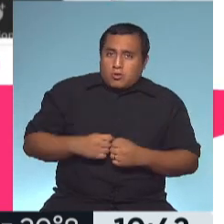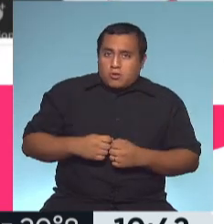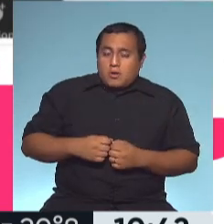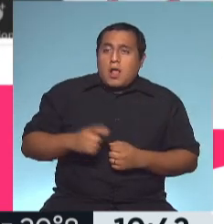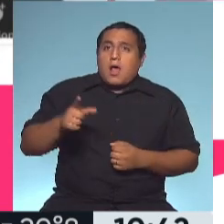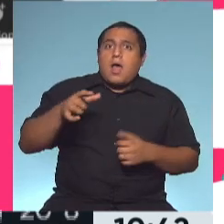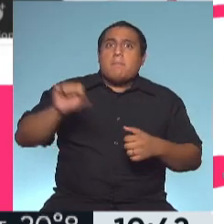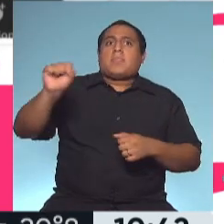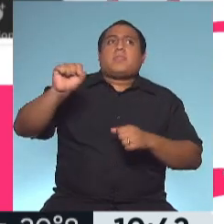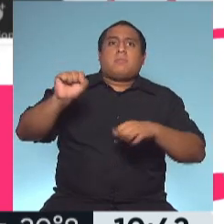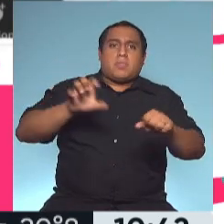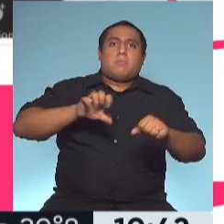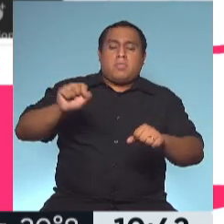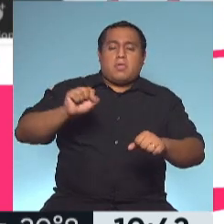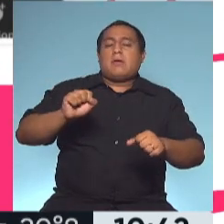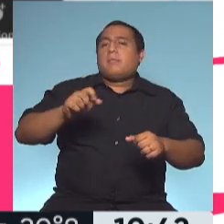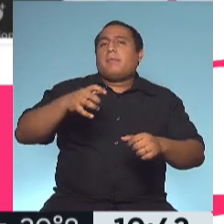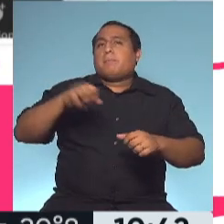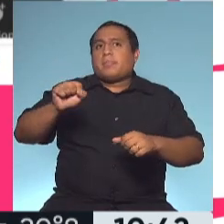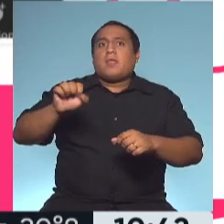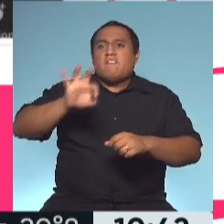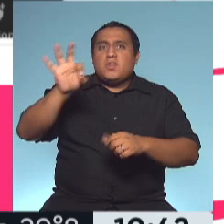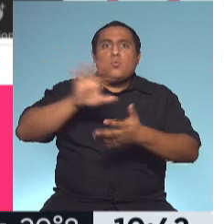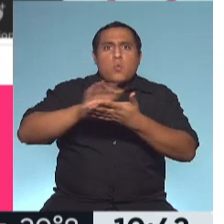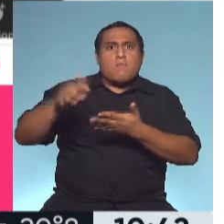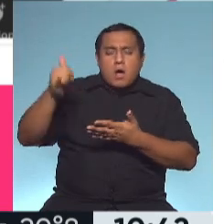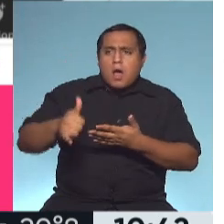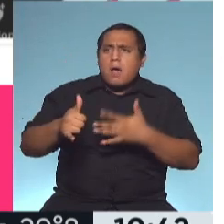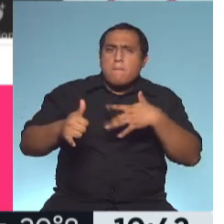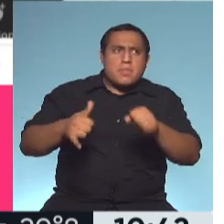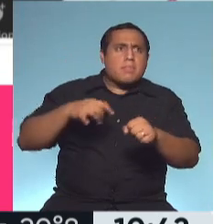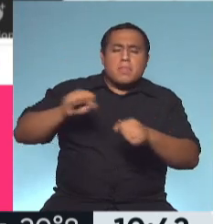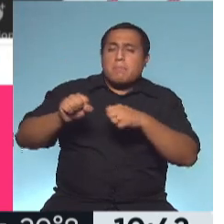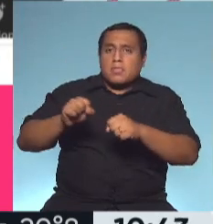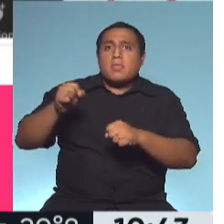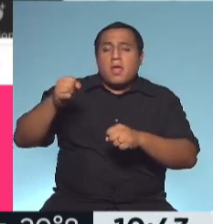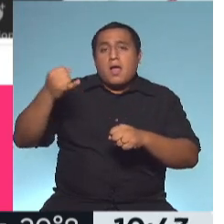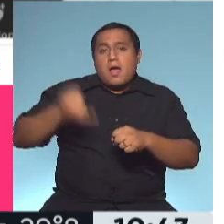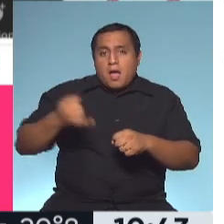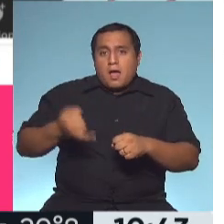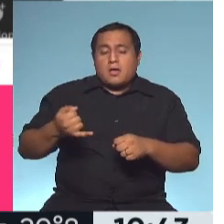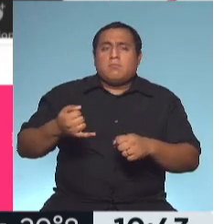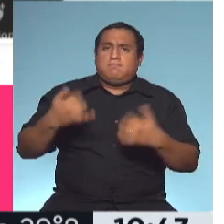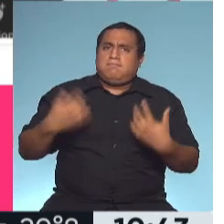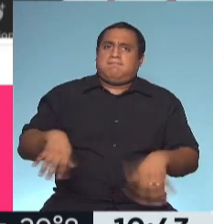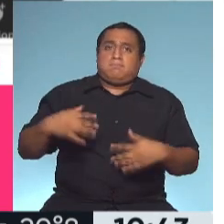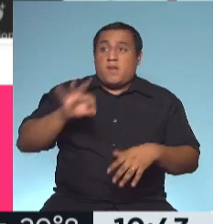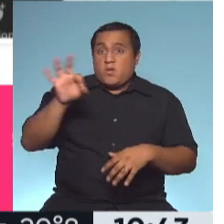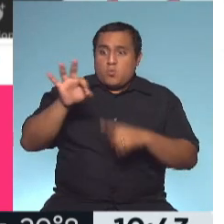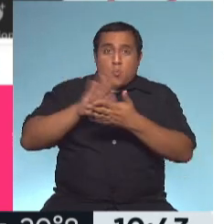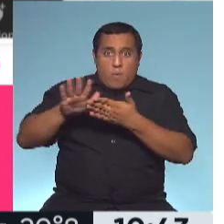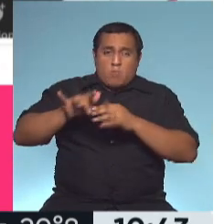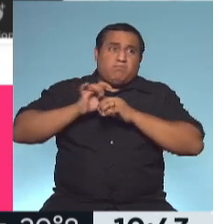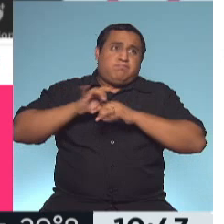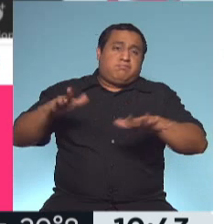detectar la presencia de las nuevas variantes que se sabe que son mucho más transmisibles